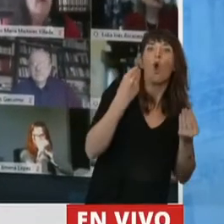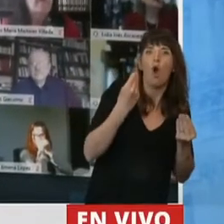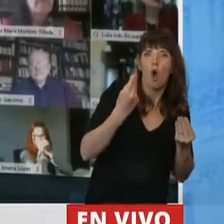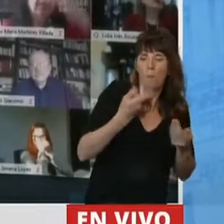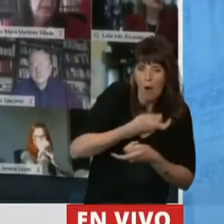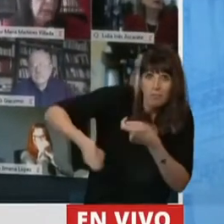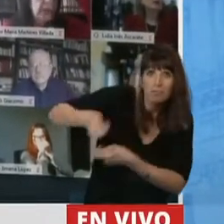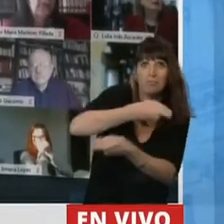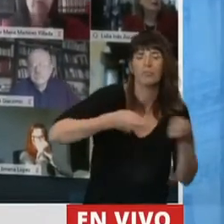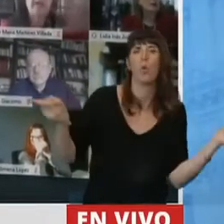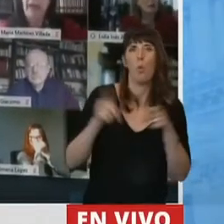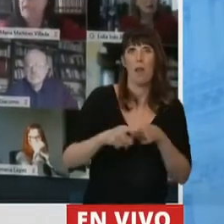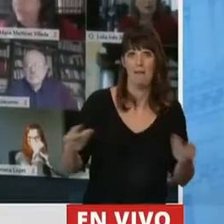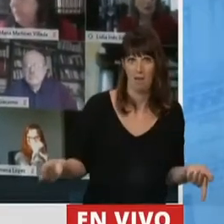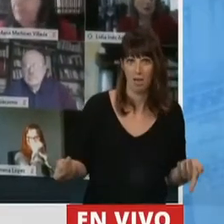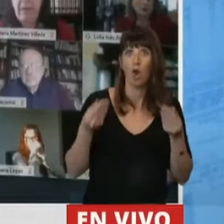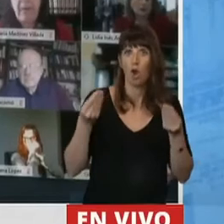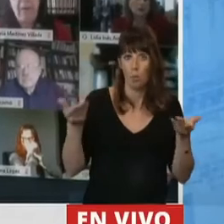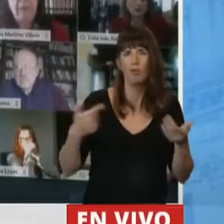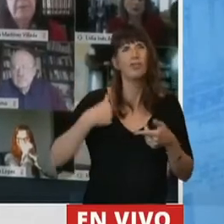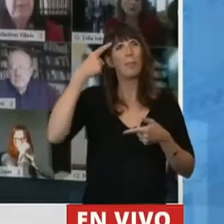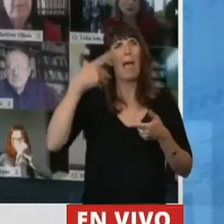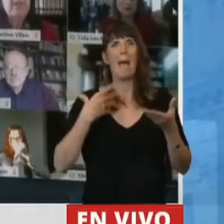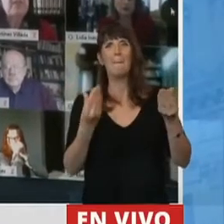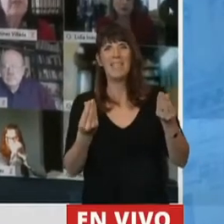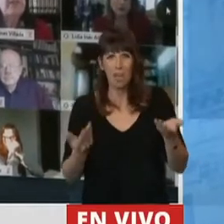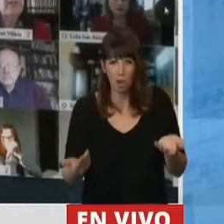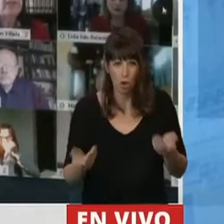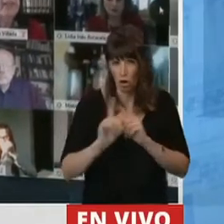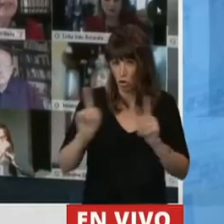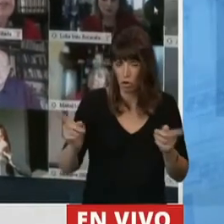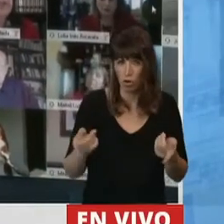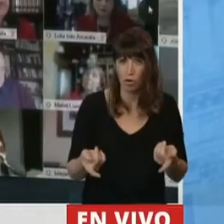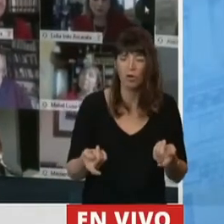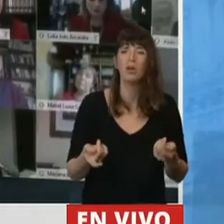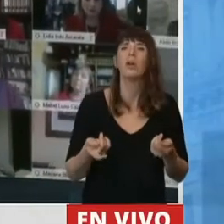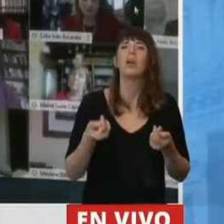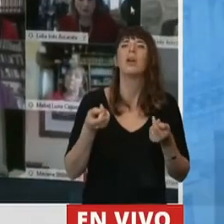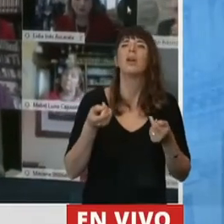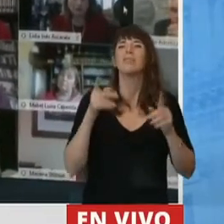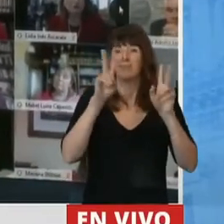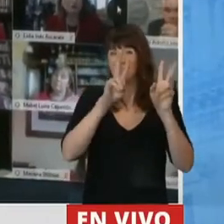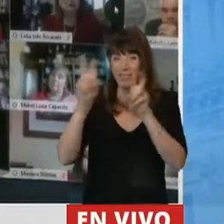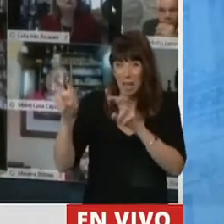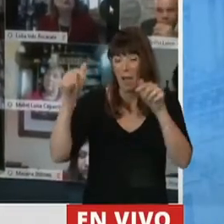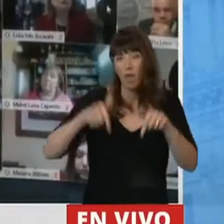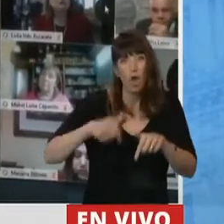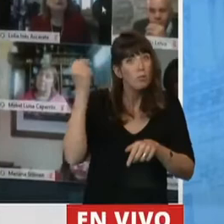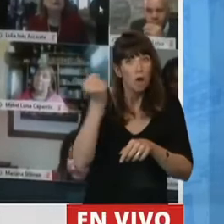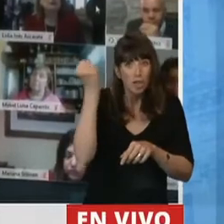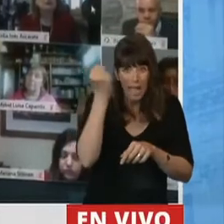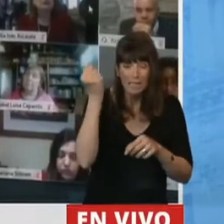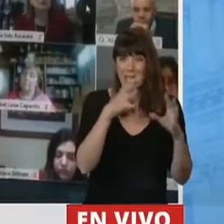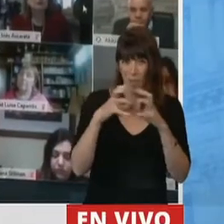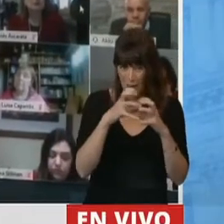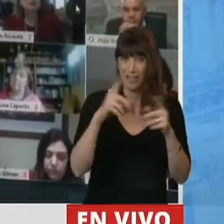a crecer. Y entonces, a mí no me parece que tengamos que tener miedo a, además de estar discutiendo los temas que estamos discutiendo hoy y que son tan trascendentales y que tienen